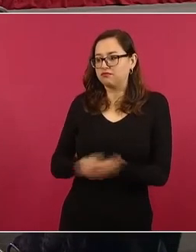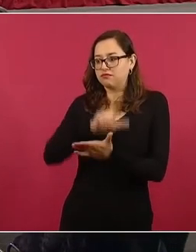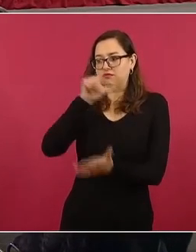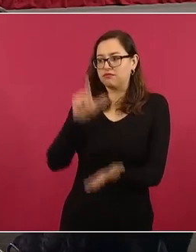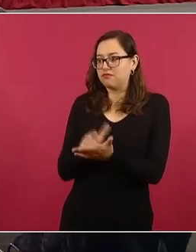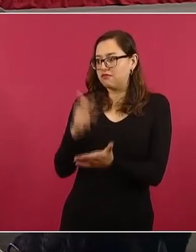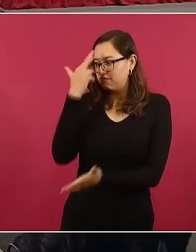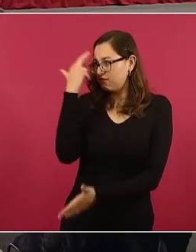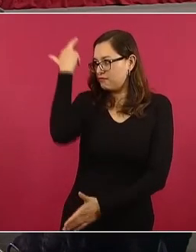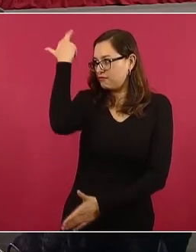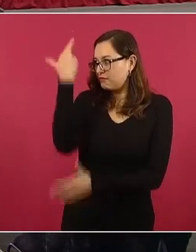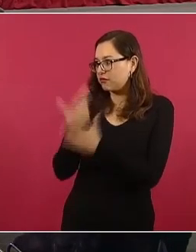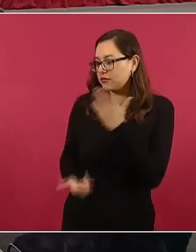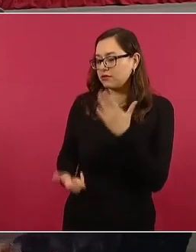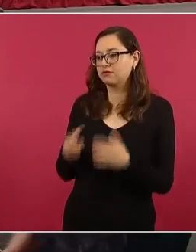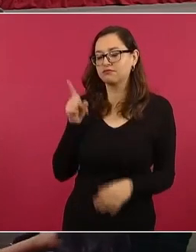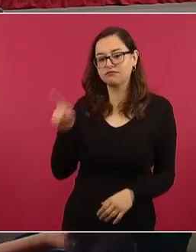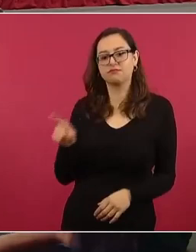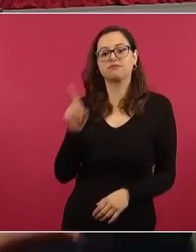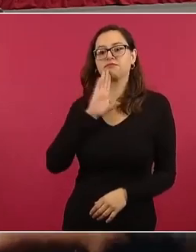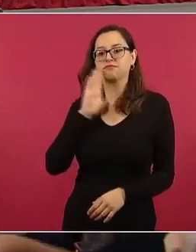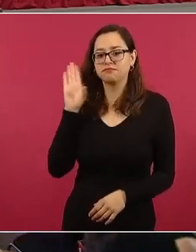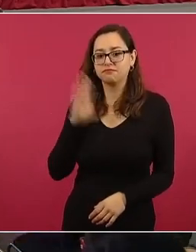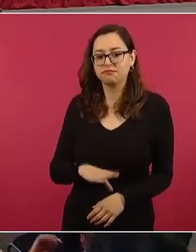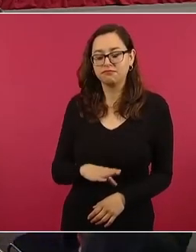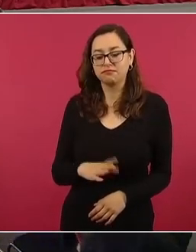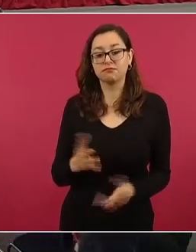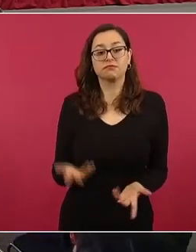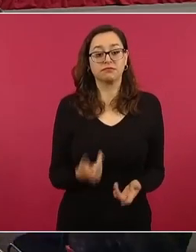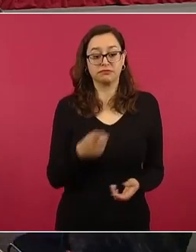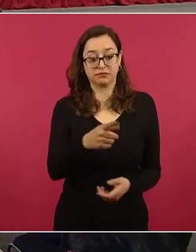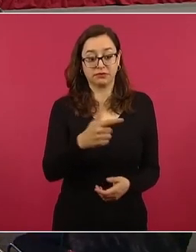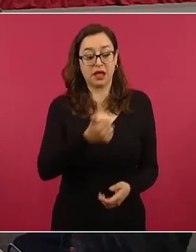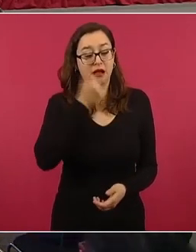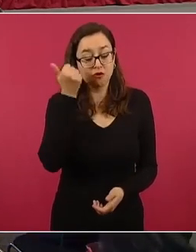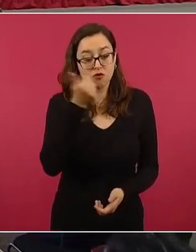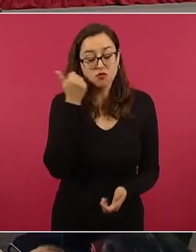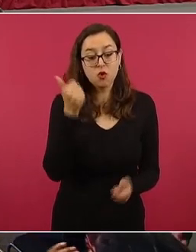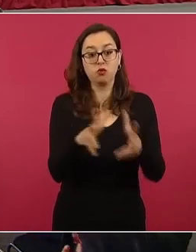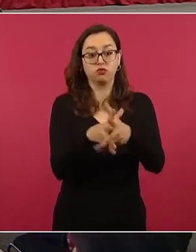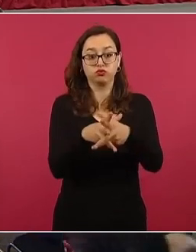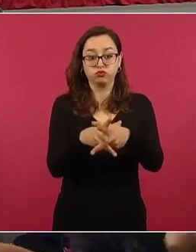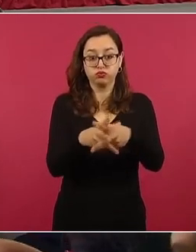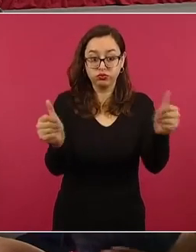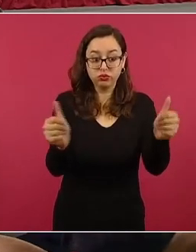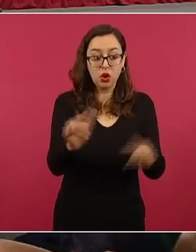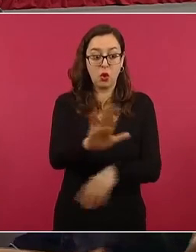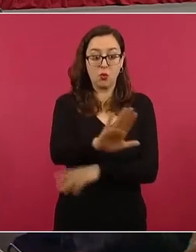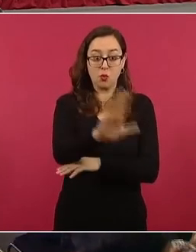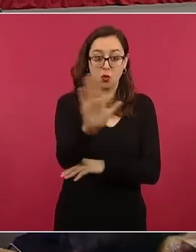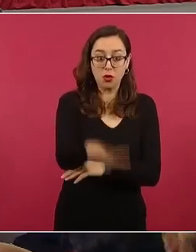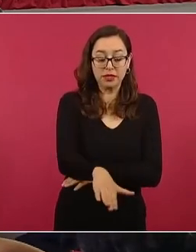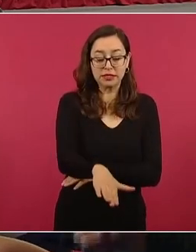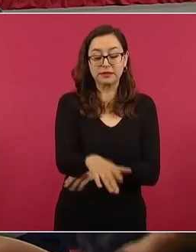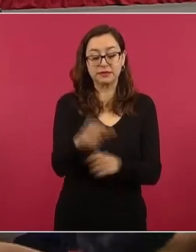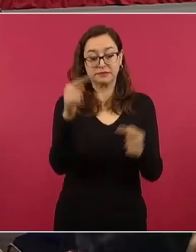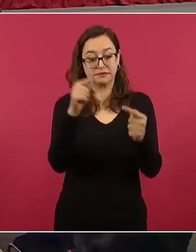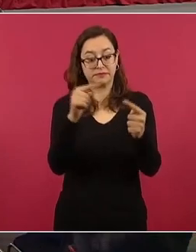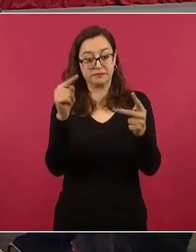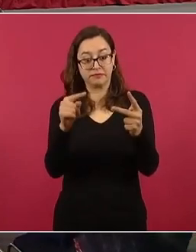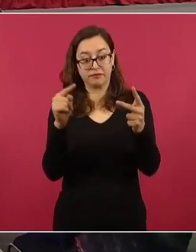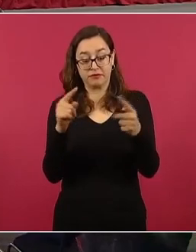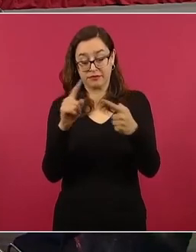de la desaparición, la pérdida de vida de los estudiantes, en donde se conjugan fundamentalmente cuatro